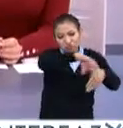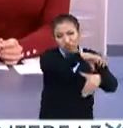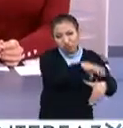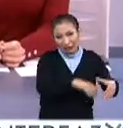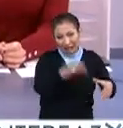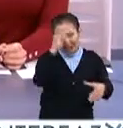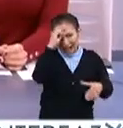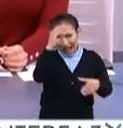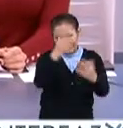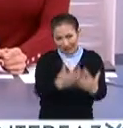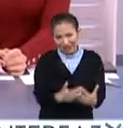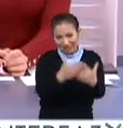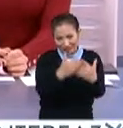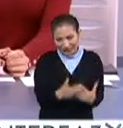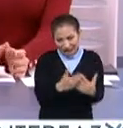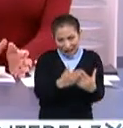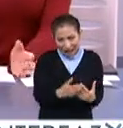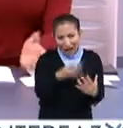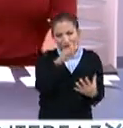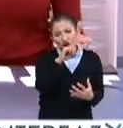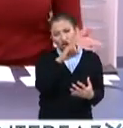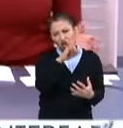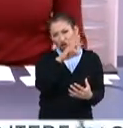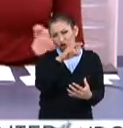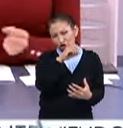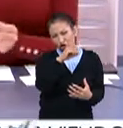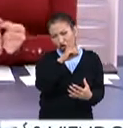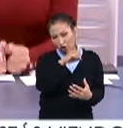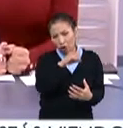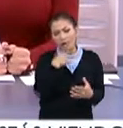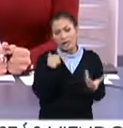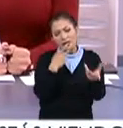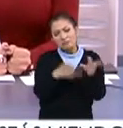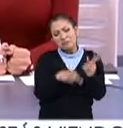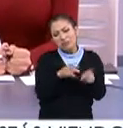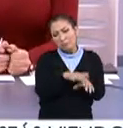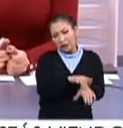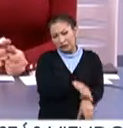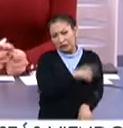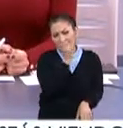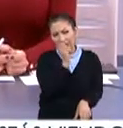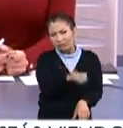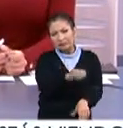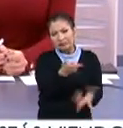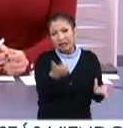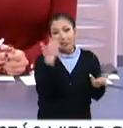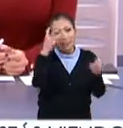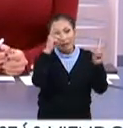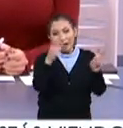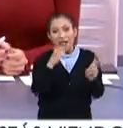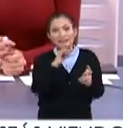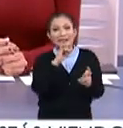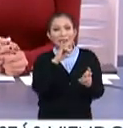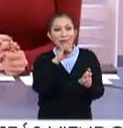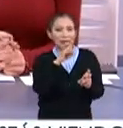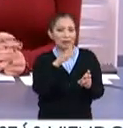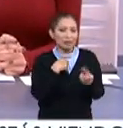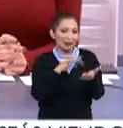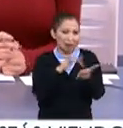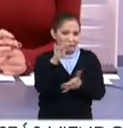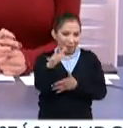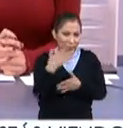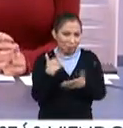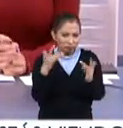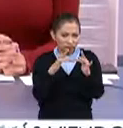inteligencia artificial y precisamente pues queremos que nos platique un poco más sobre este tema, doctora Silvia, muchísimas gracias por